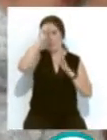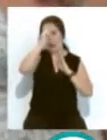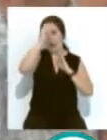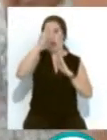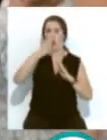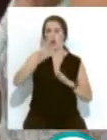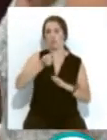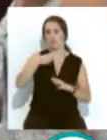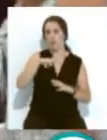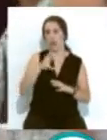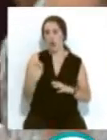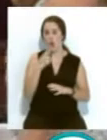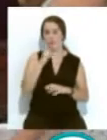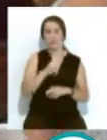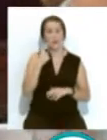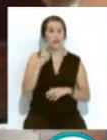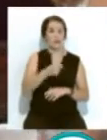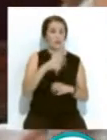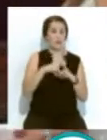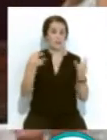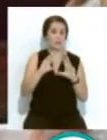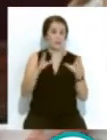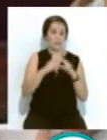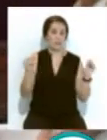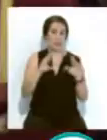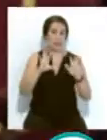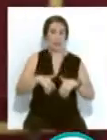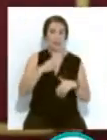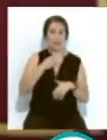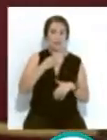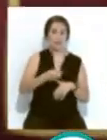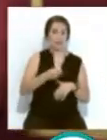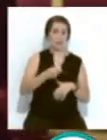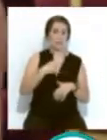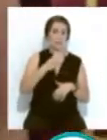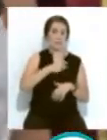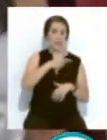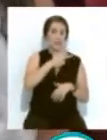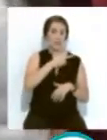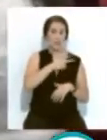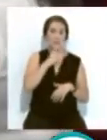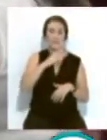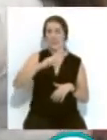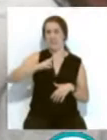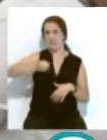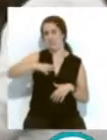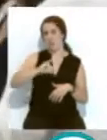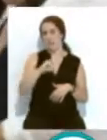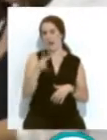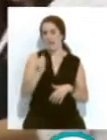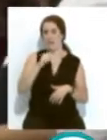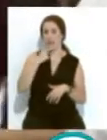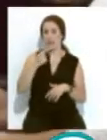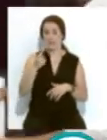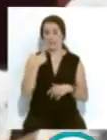Seblón... ...y al catedrático de la Universidad de Cádiz y del Centro de Estudios Iberoamericanos... ...sobre Sexualidad, Francisco Vázquez. Los actos